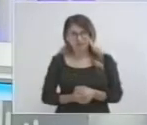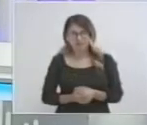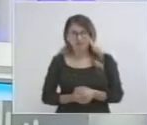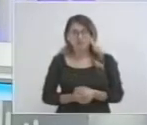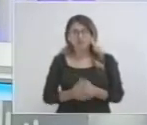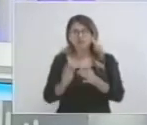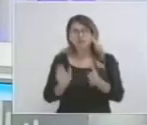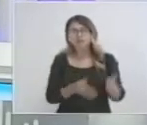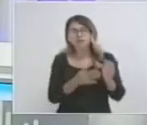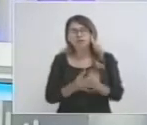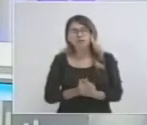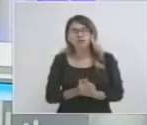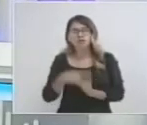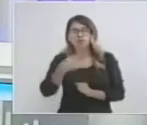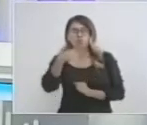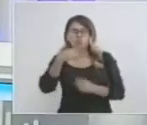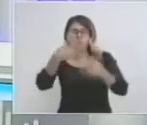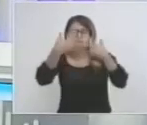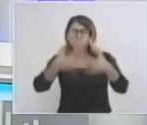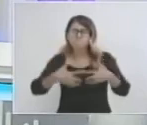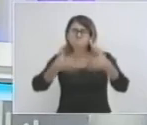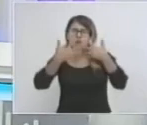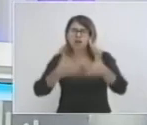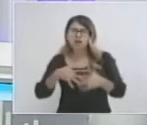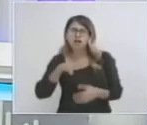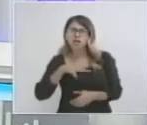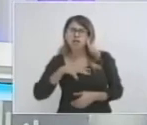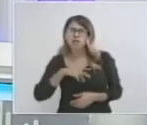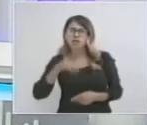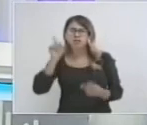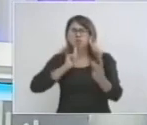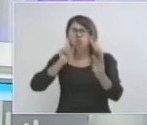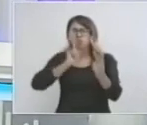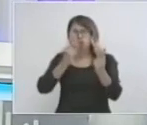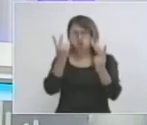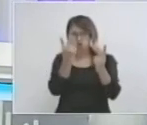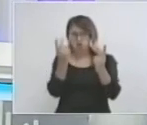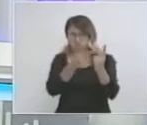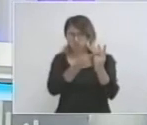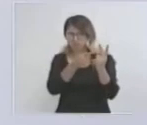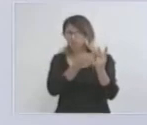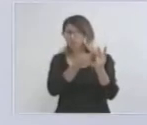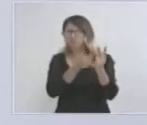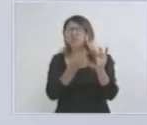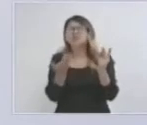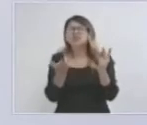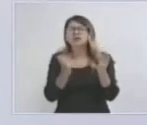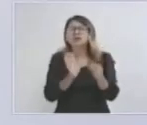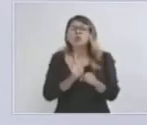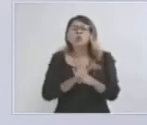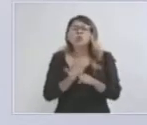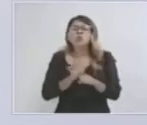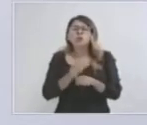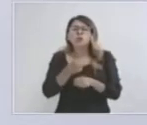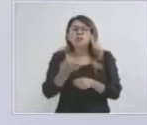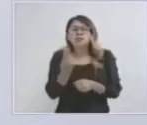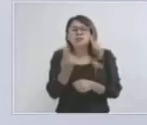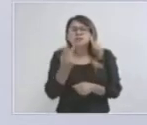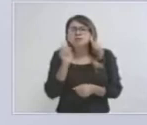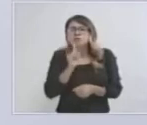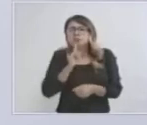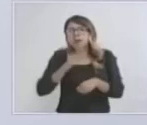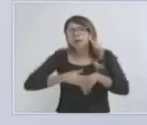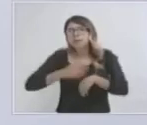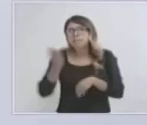de hombres, en su gabinete hay dos mujeres, uno de ellos es tesorera. Así es. ¿Qué falta para que la mujer sea parte